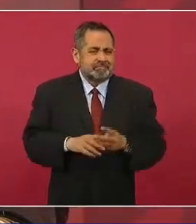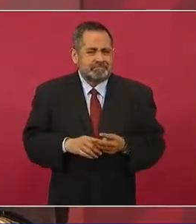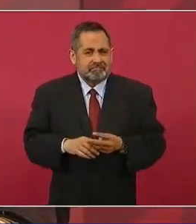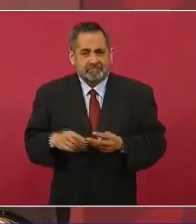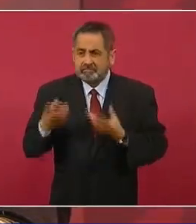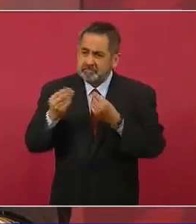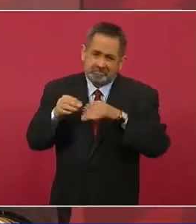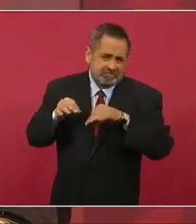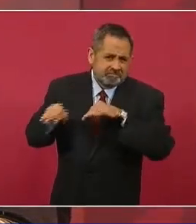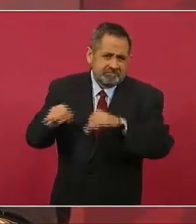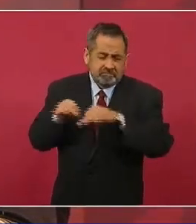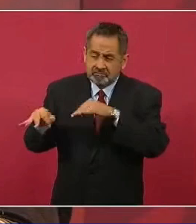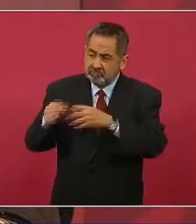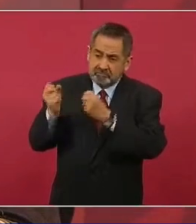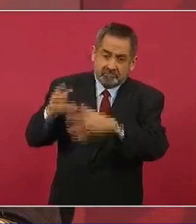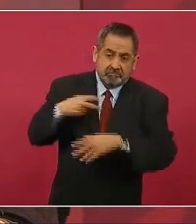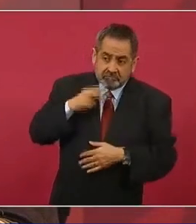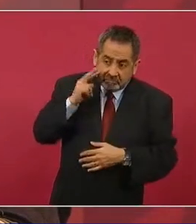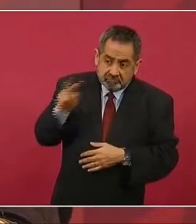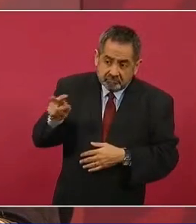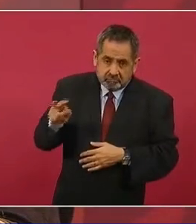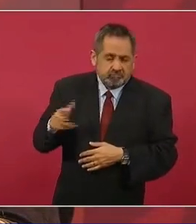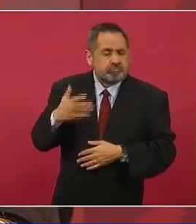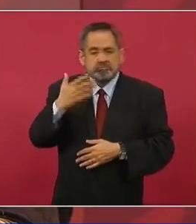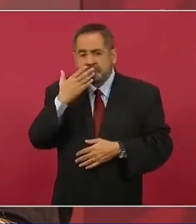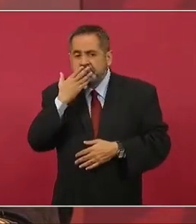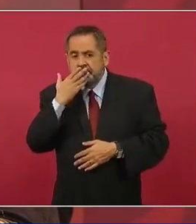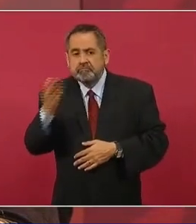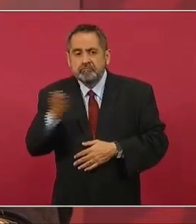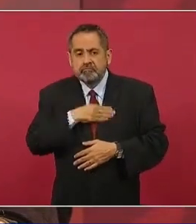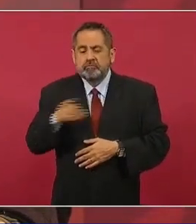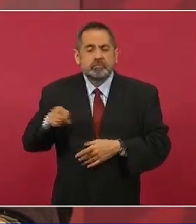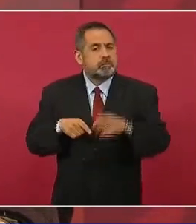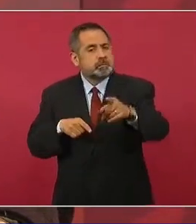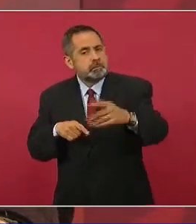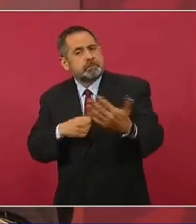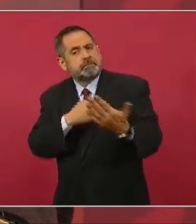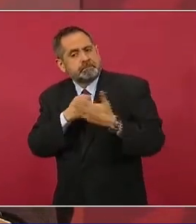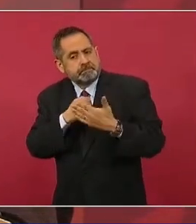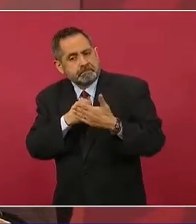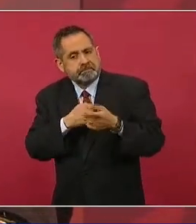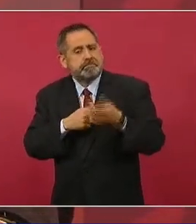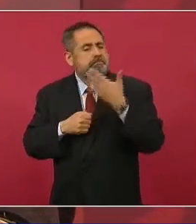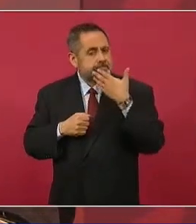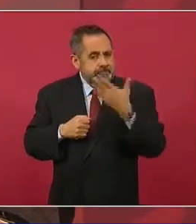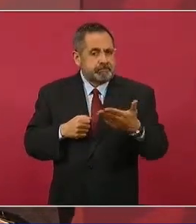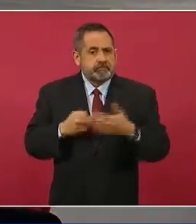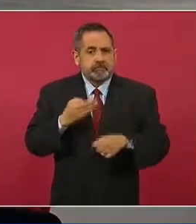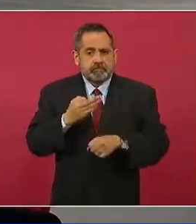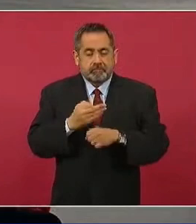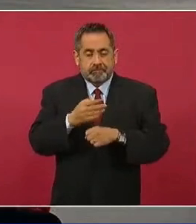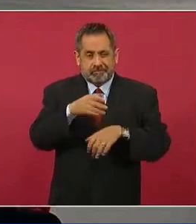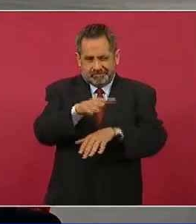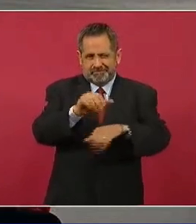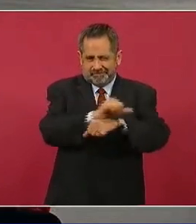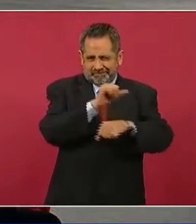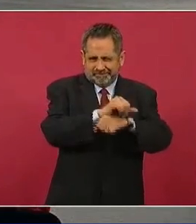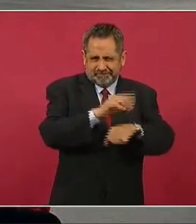Tienen mucho trabajo, yo lo sé, pero qué bien que estás recordando esto, porque ya llevamos tiempo